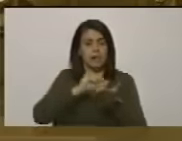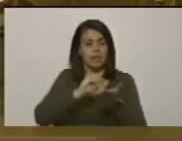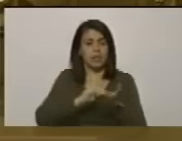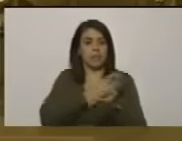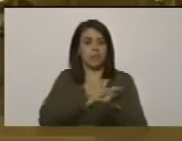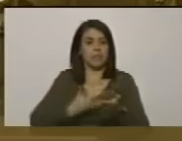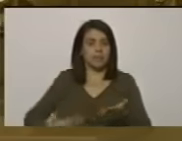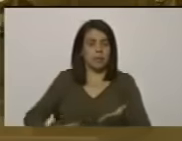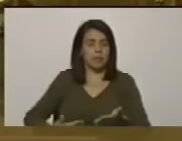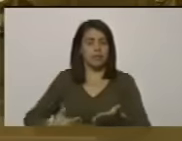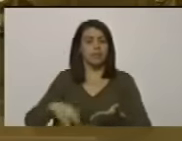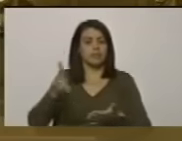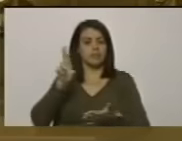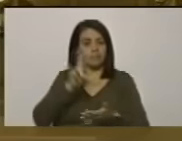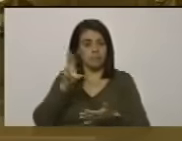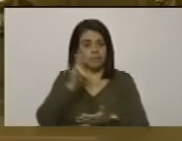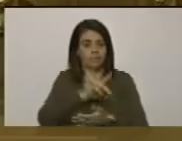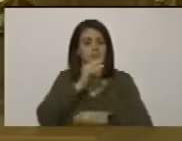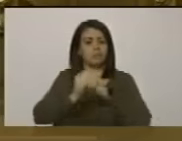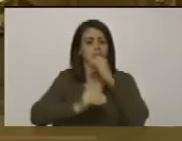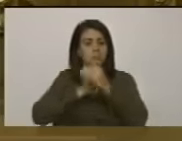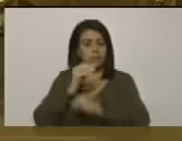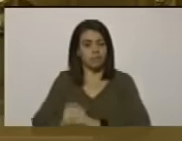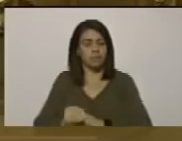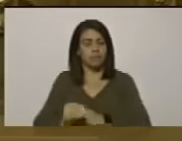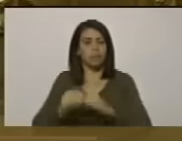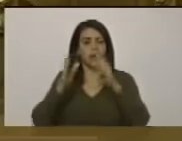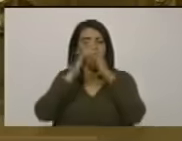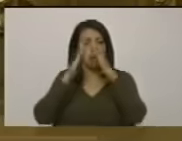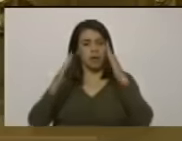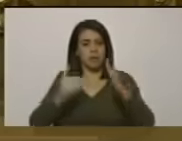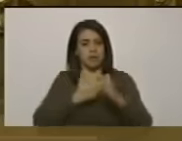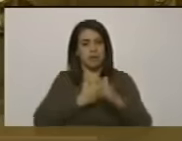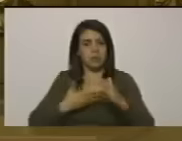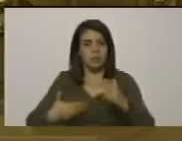presidente de la república lo hace desde miraflores